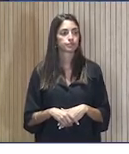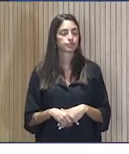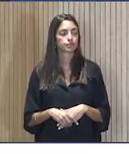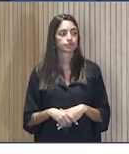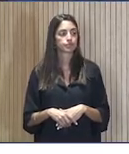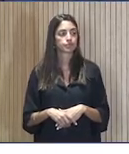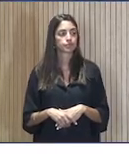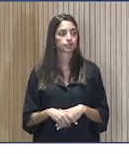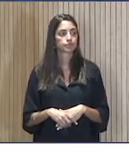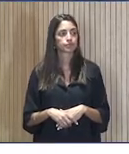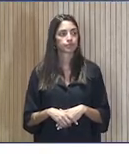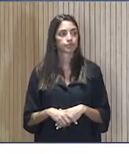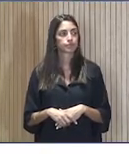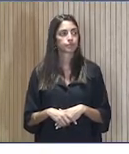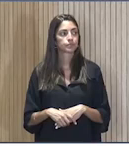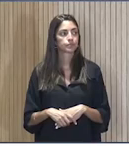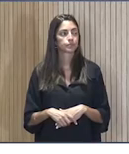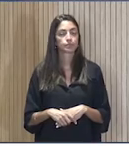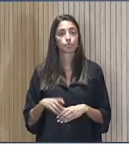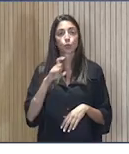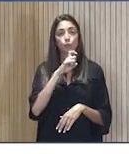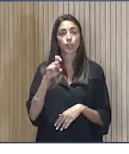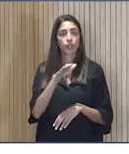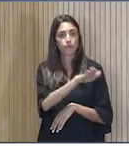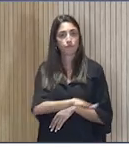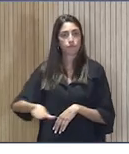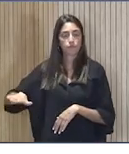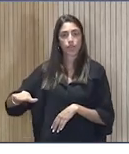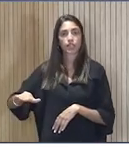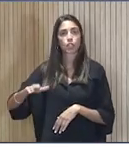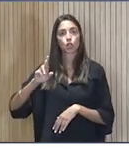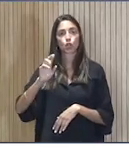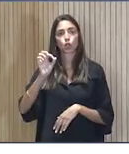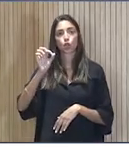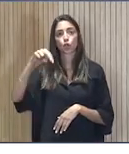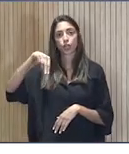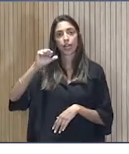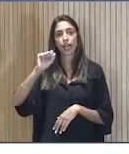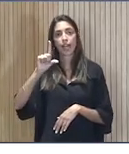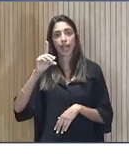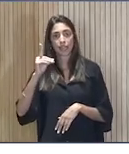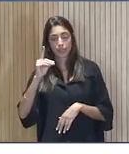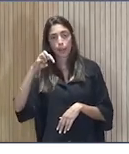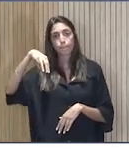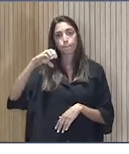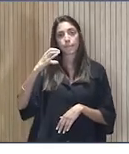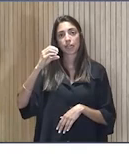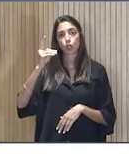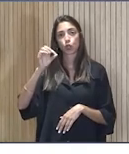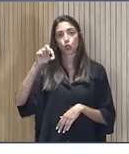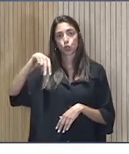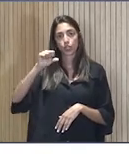Circular Fundación Infantil Ronald McDonald por Un Hogar